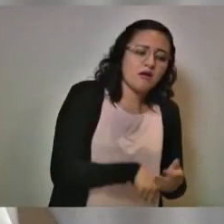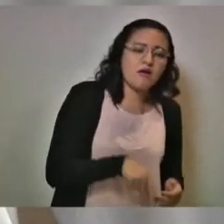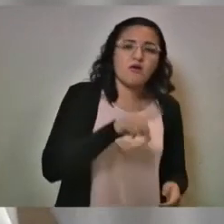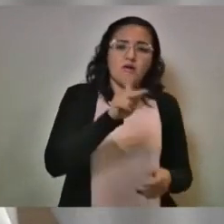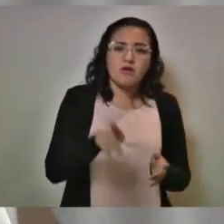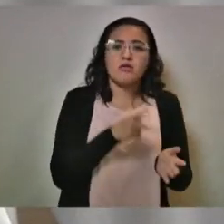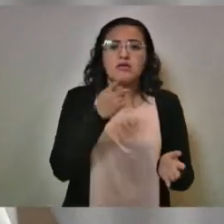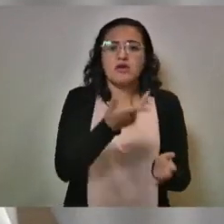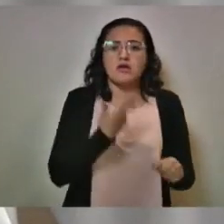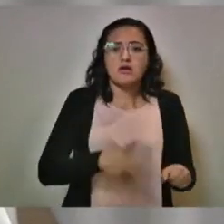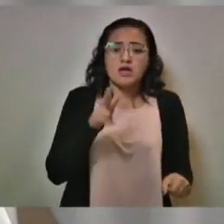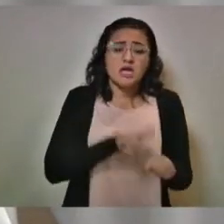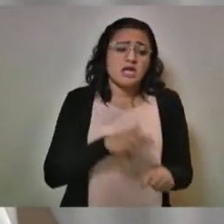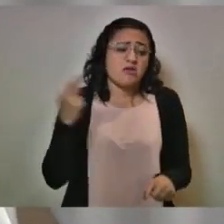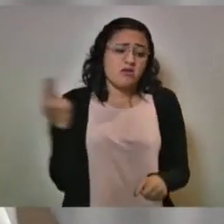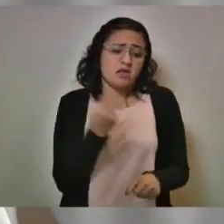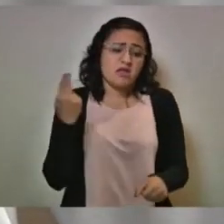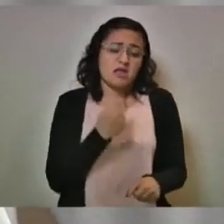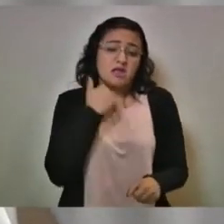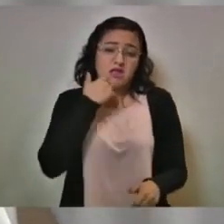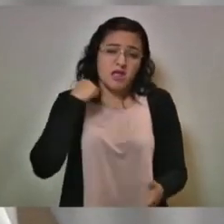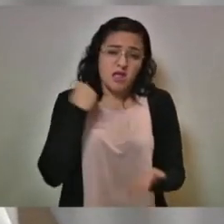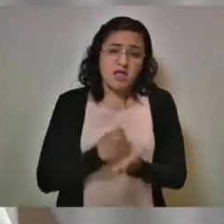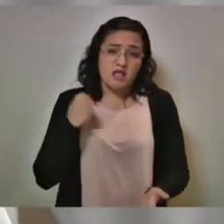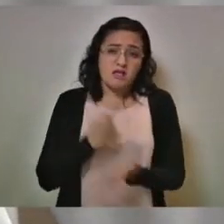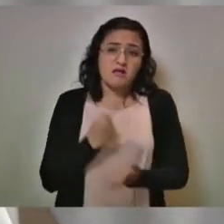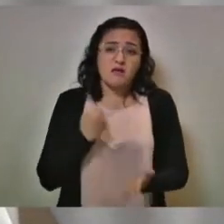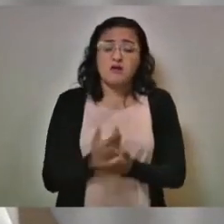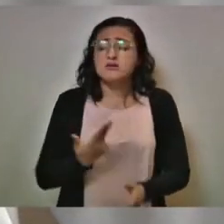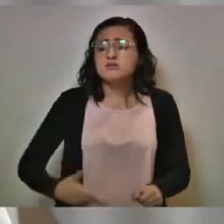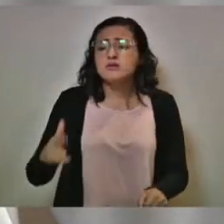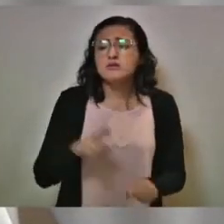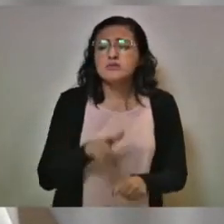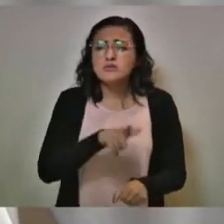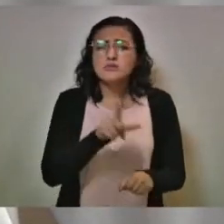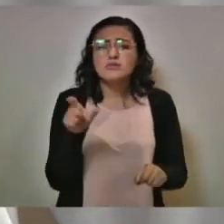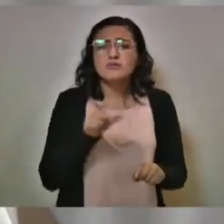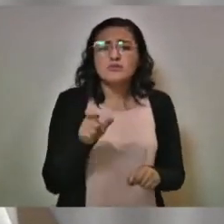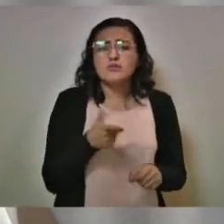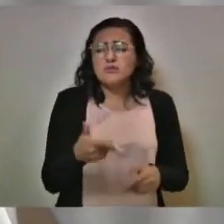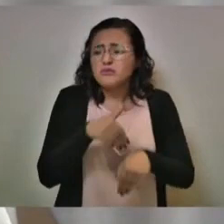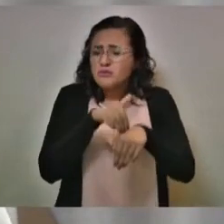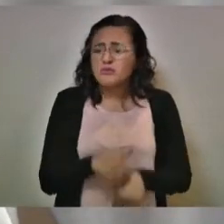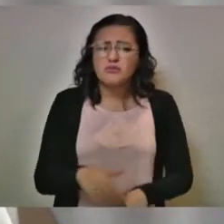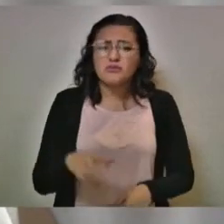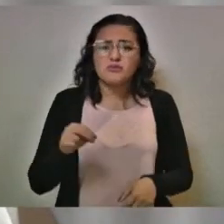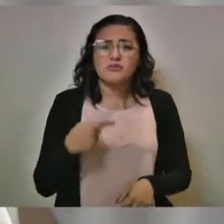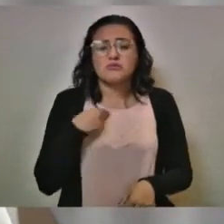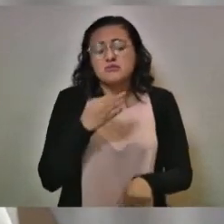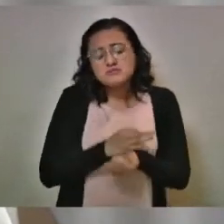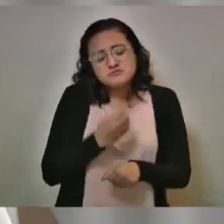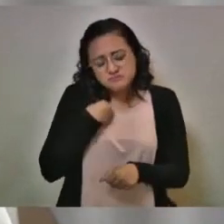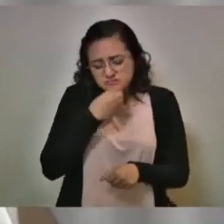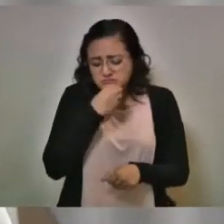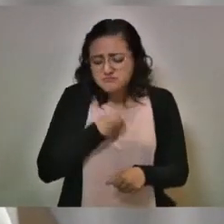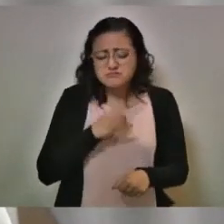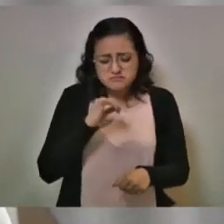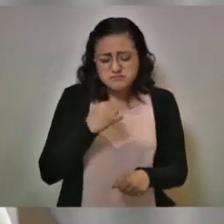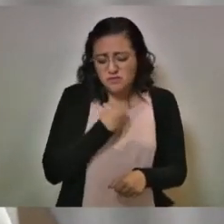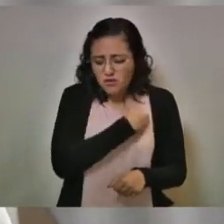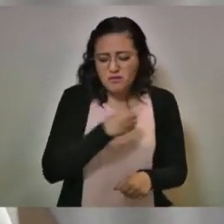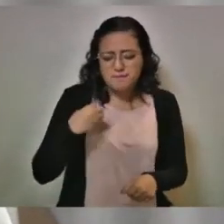exigiendo hospitalización y estamos obligados a otorgar la